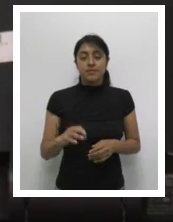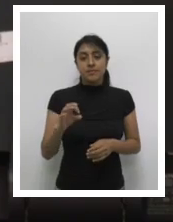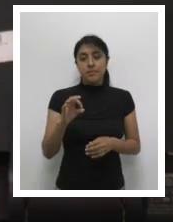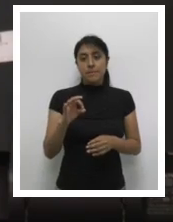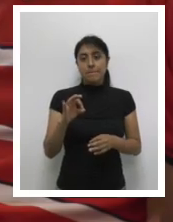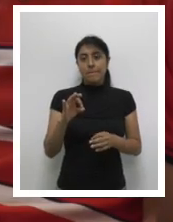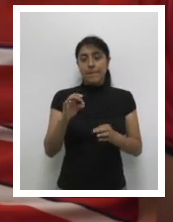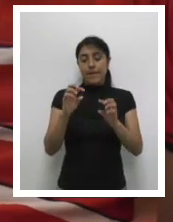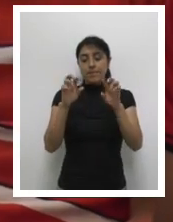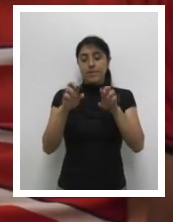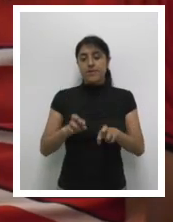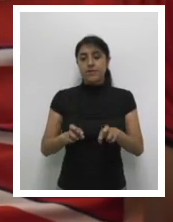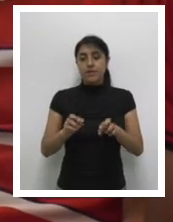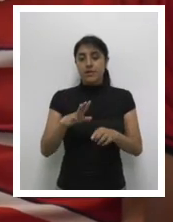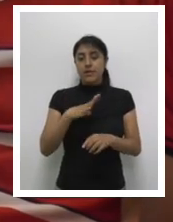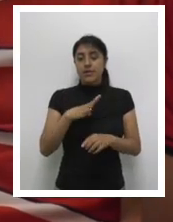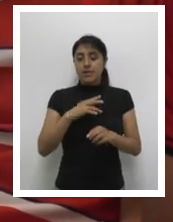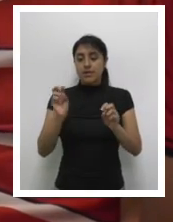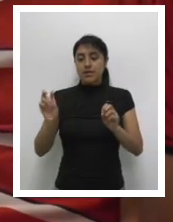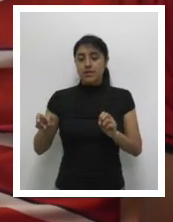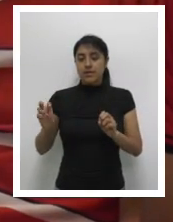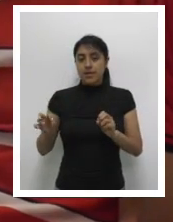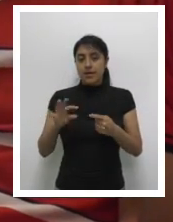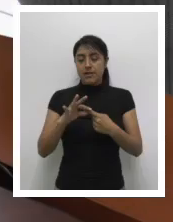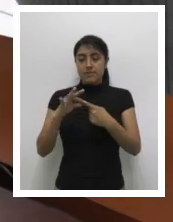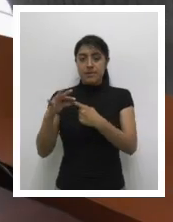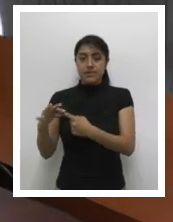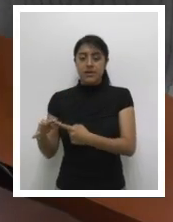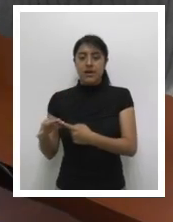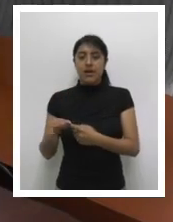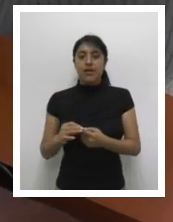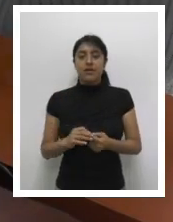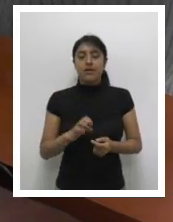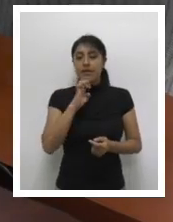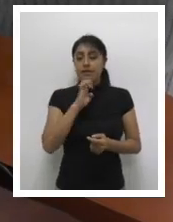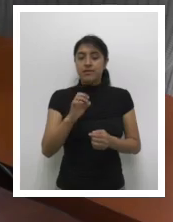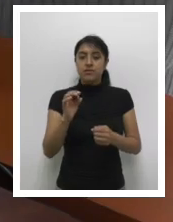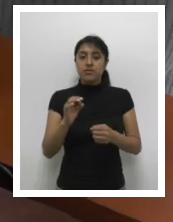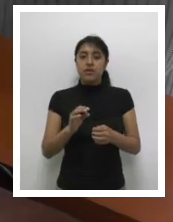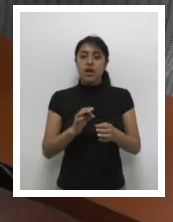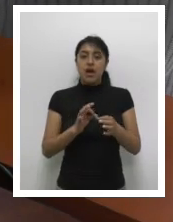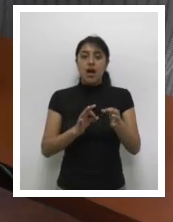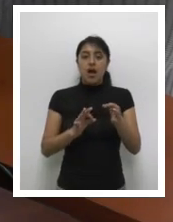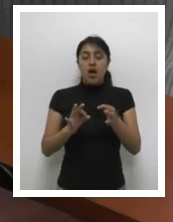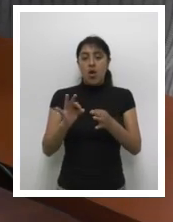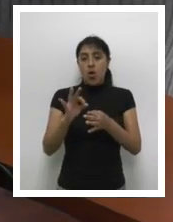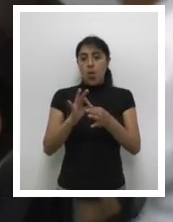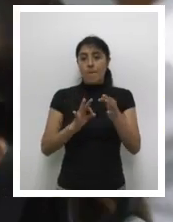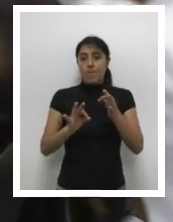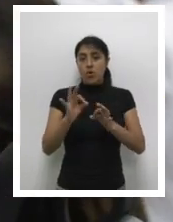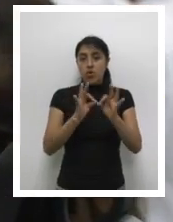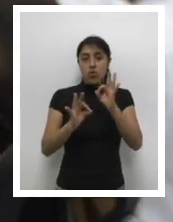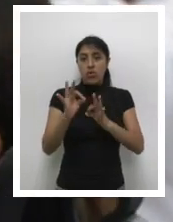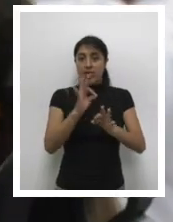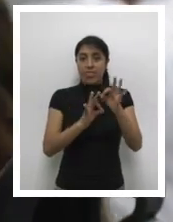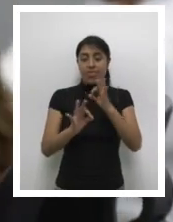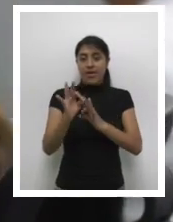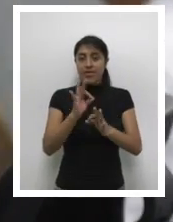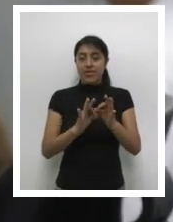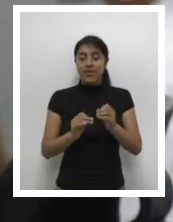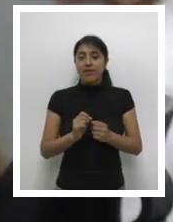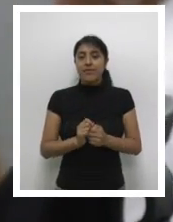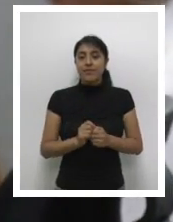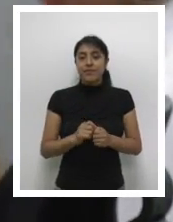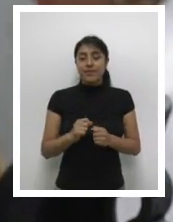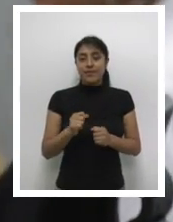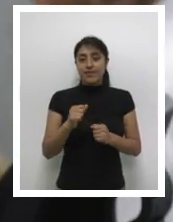país o tienen necesidades especiales, por lo que apoyar y dar acompañamiento se acerca al perfeccionamiento de un